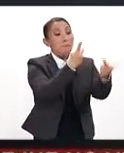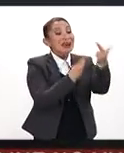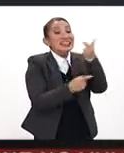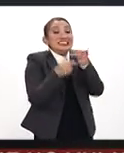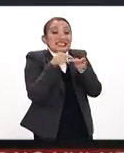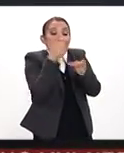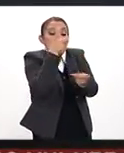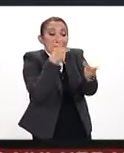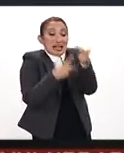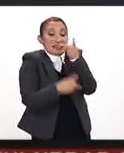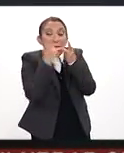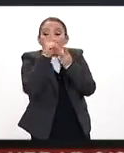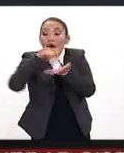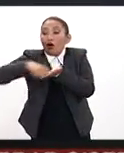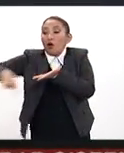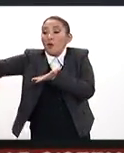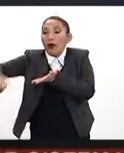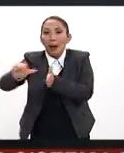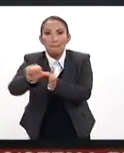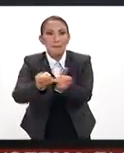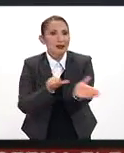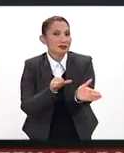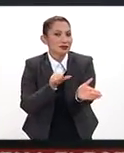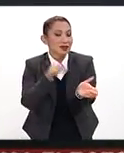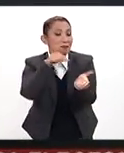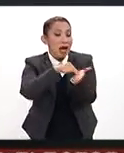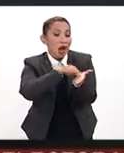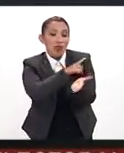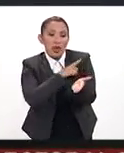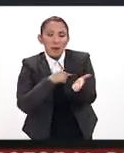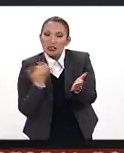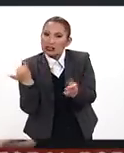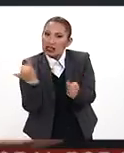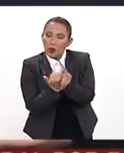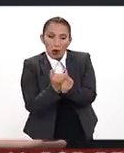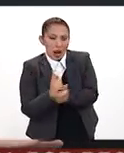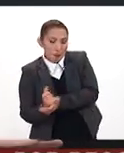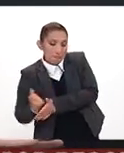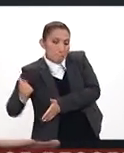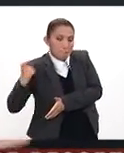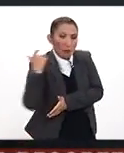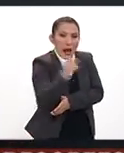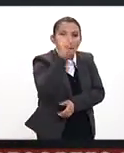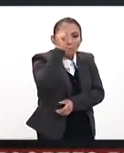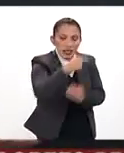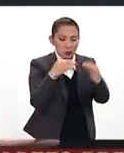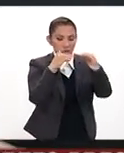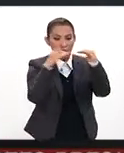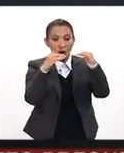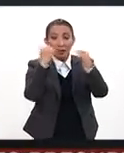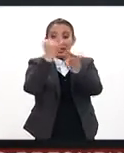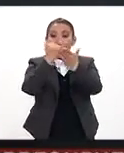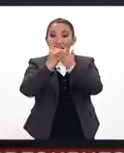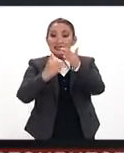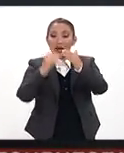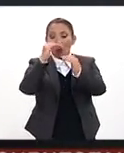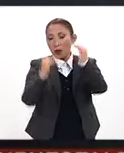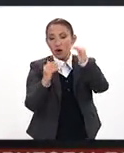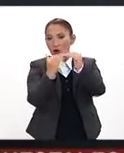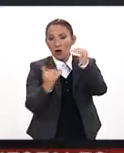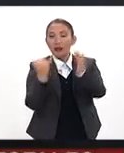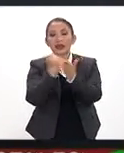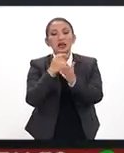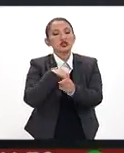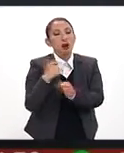para que hagas tus compras del mes, pero tú pagas el total de la deuda cada mes. Así no pagas intereses, prácticamente lo único que